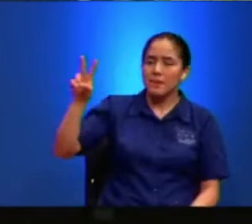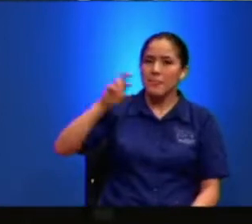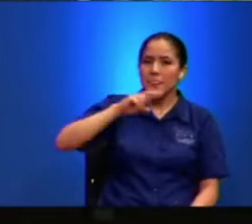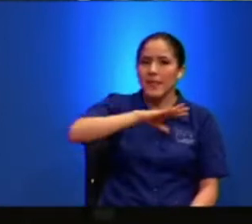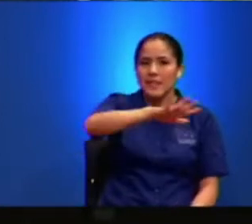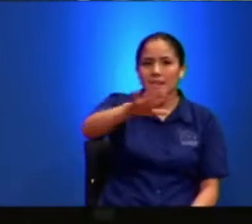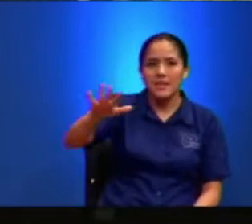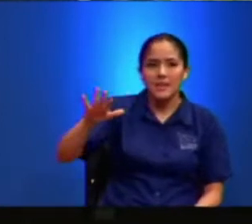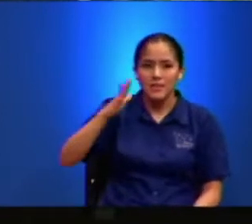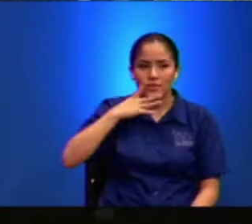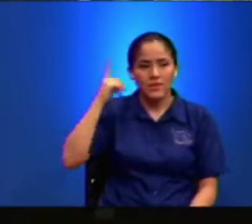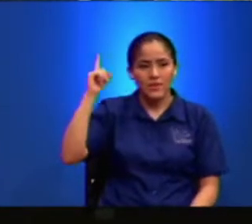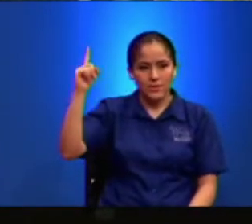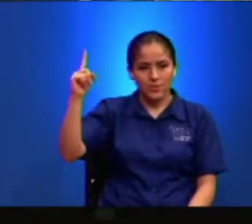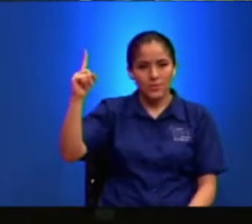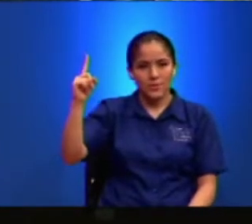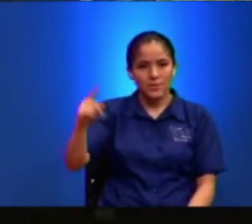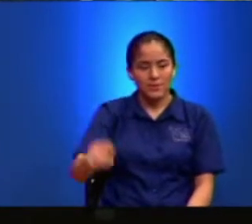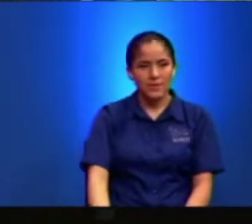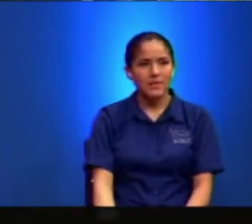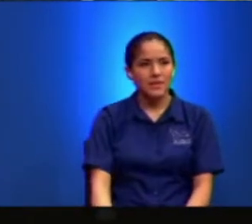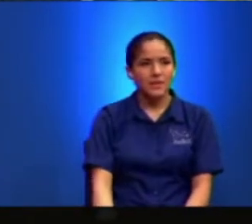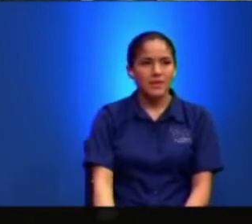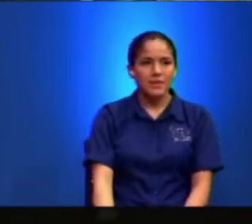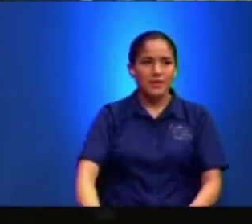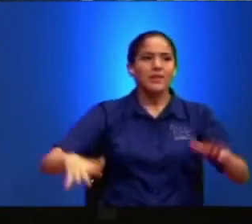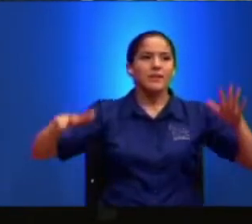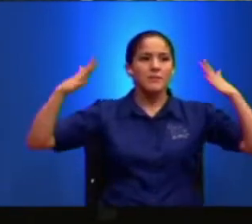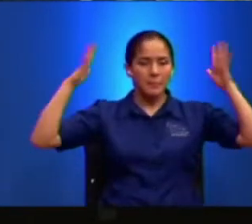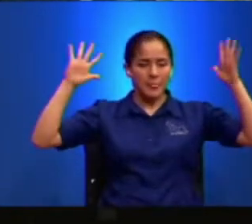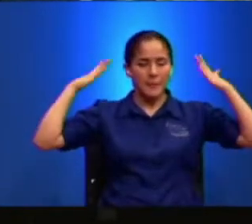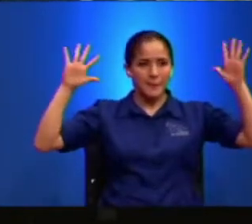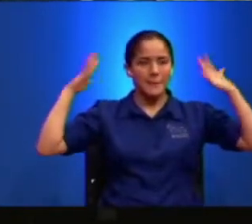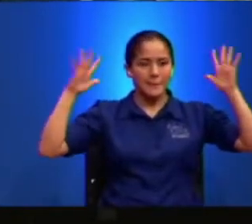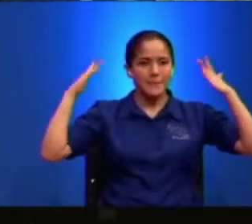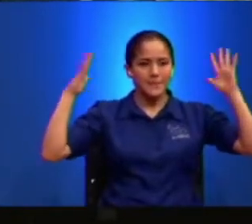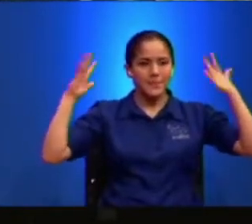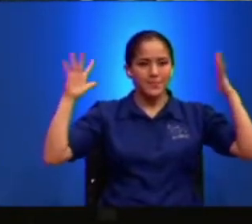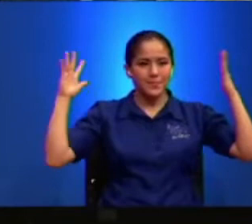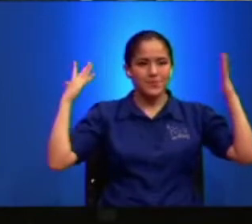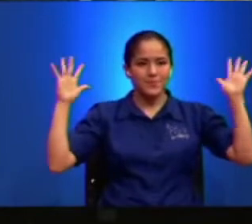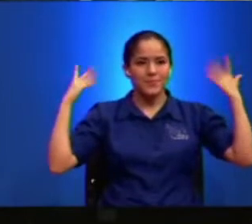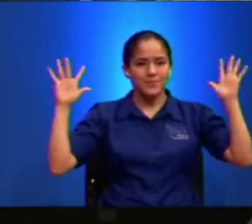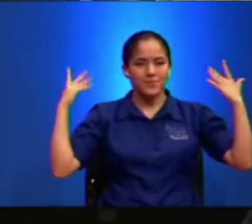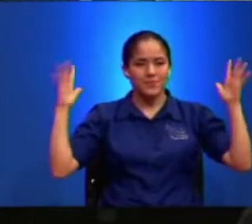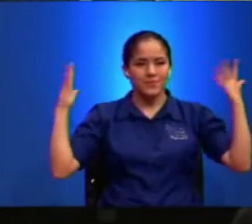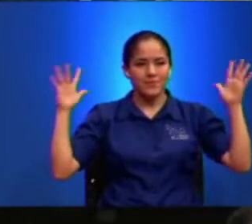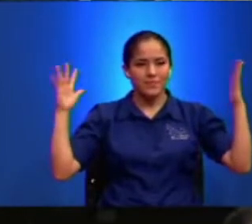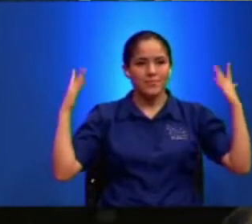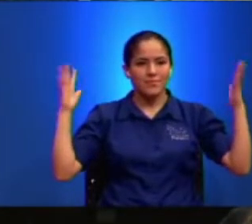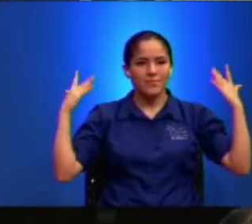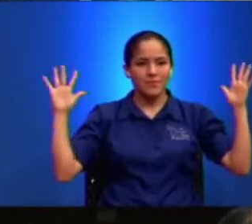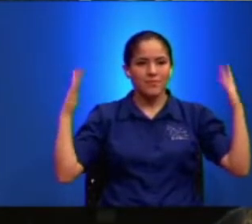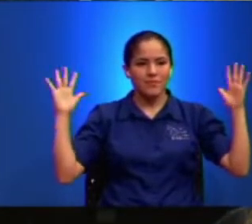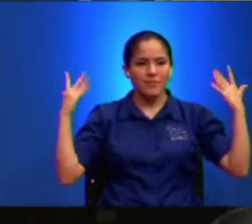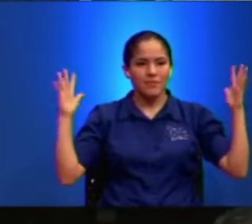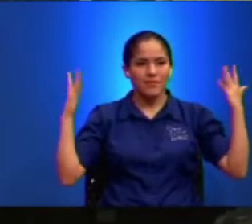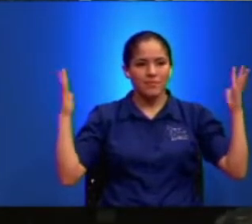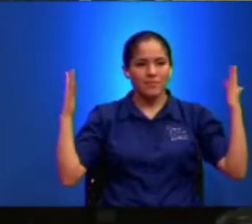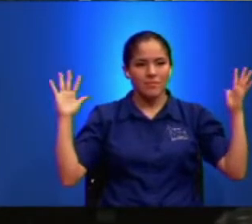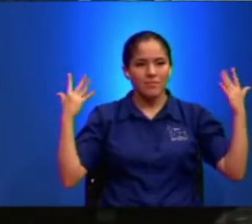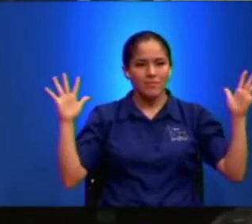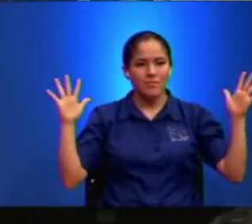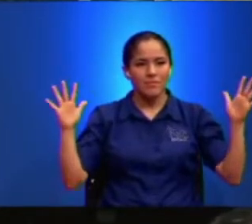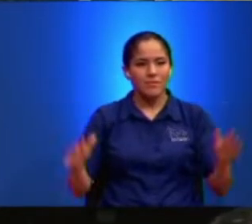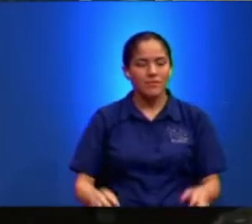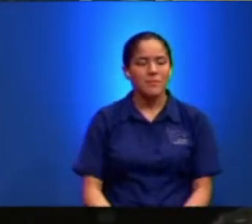En Boca De Dos Testigos Verdad Dele Un Aplauso Al Rey Bendito Entonces Ahora Fíjese Que